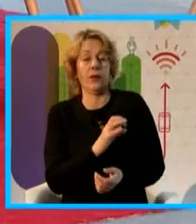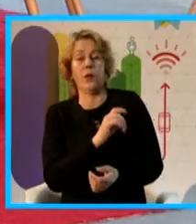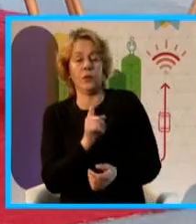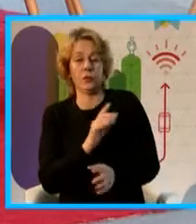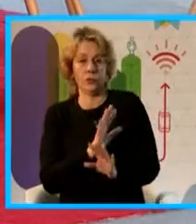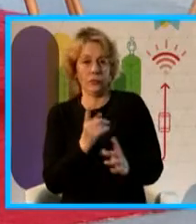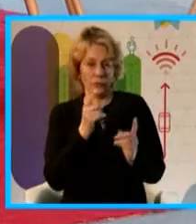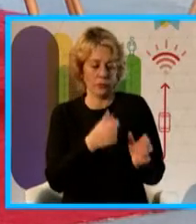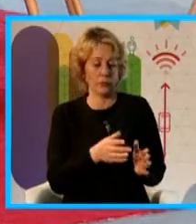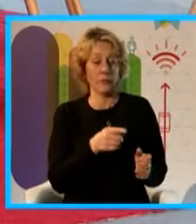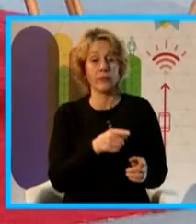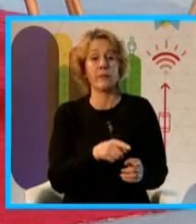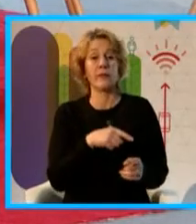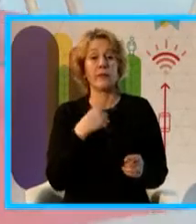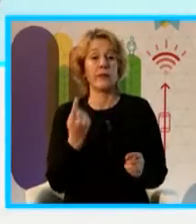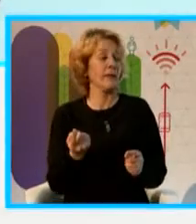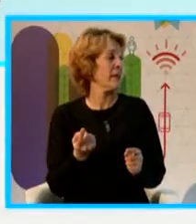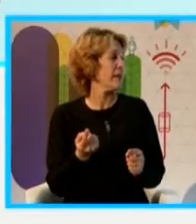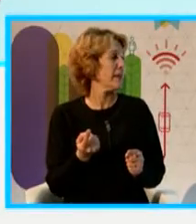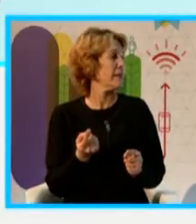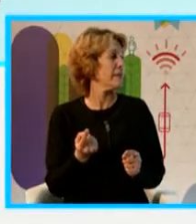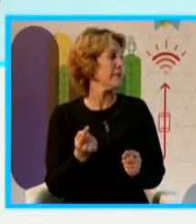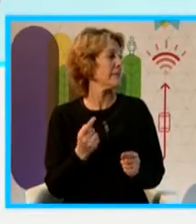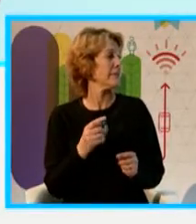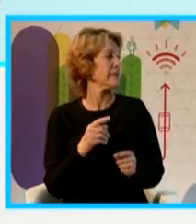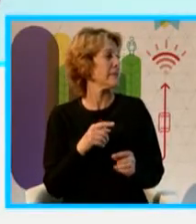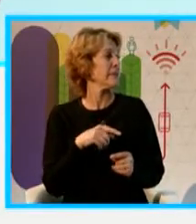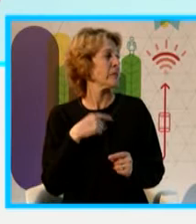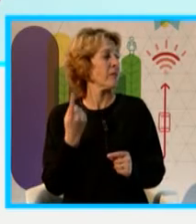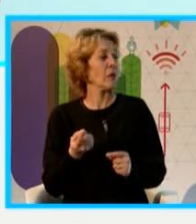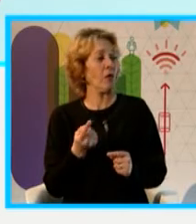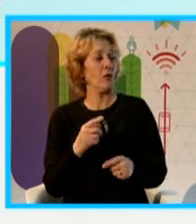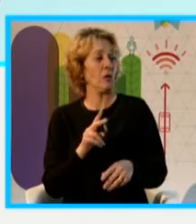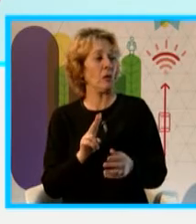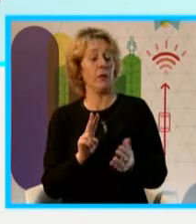¿Qué otra cosa pasó? Ay, qué cortito que estoy. Estoy re bien. ¿Qué otra cosa pasó con este proyecto?